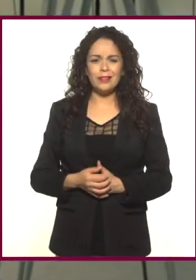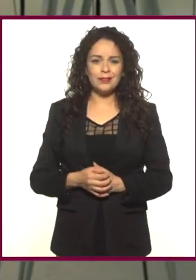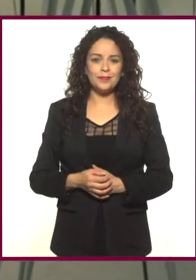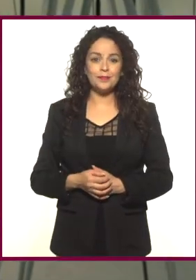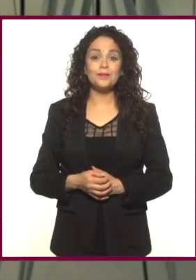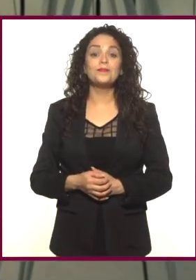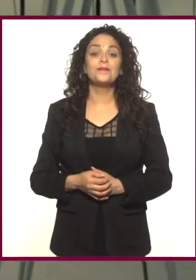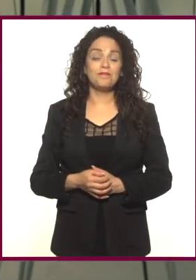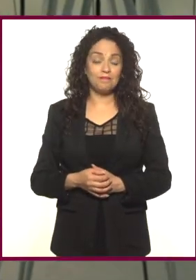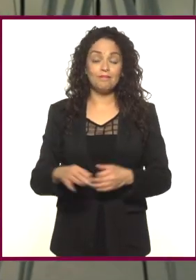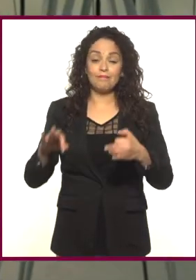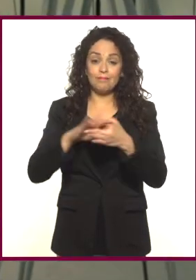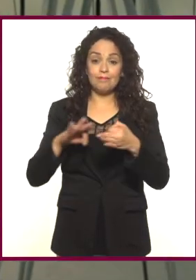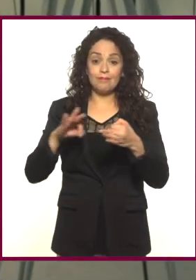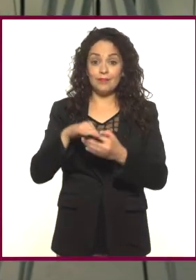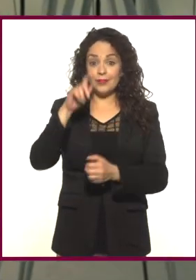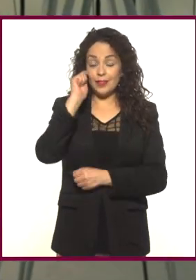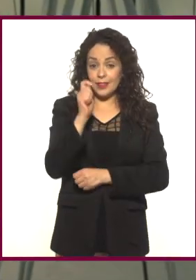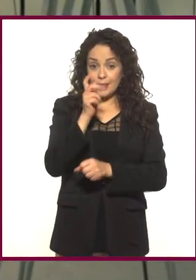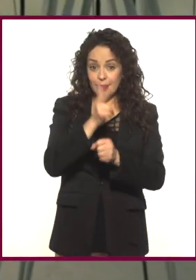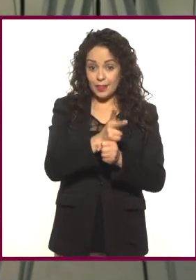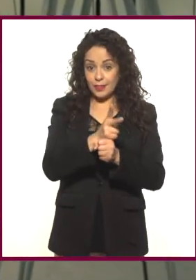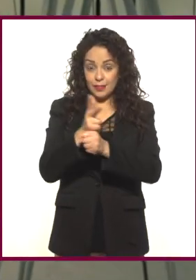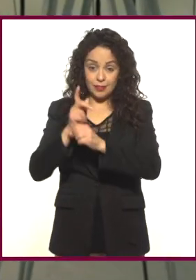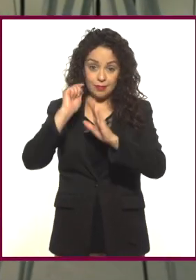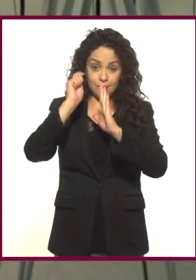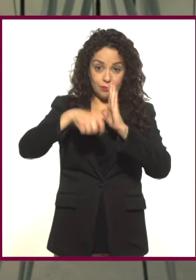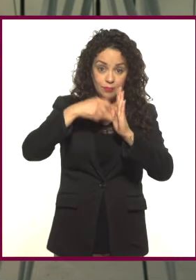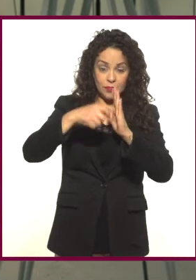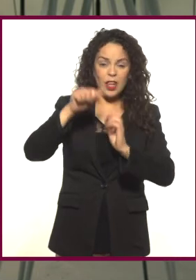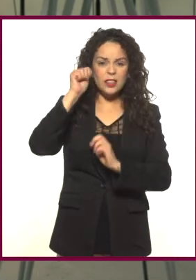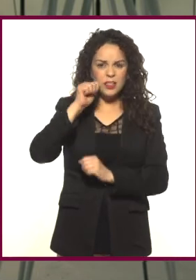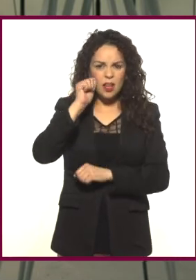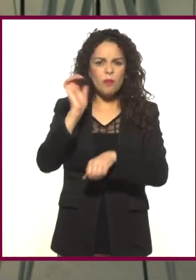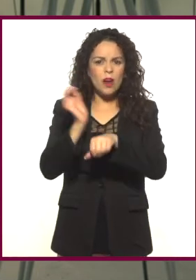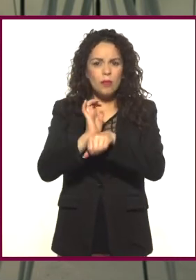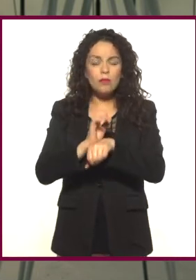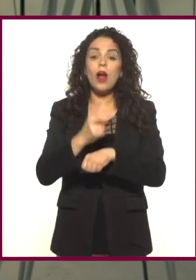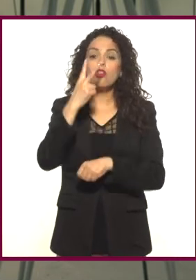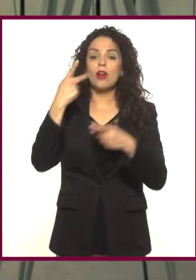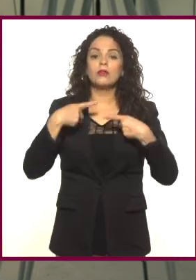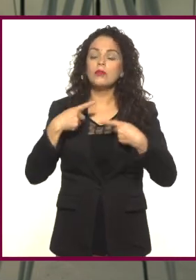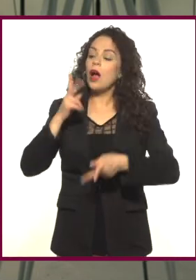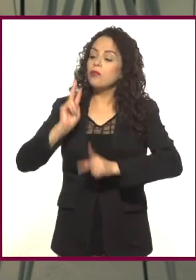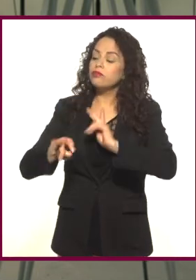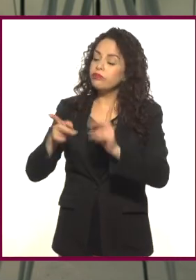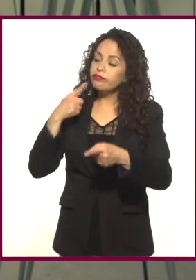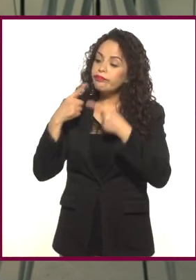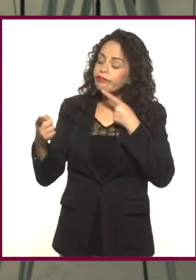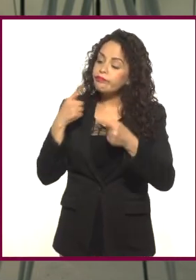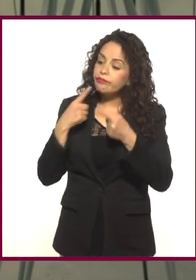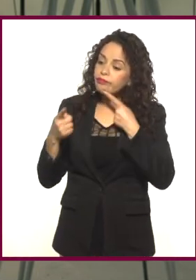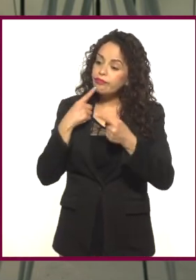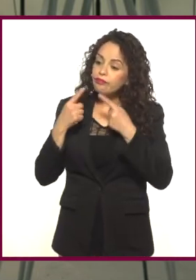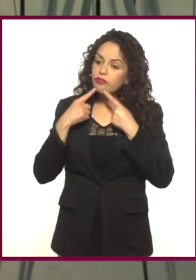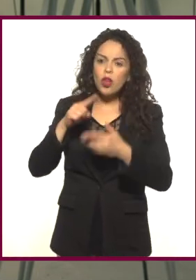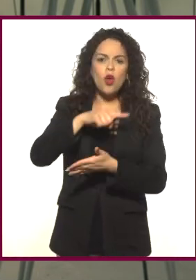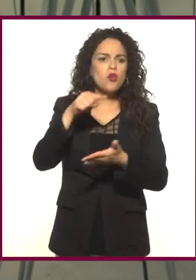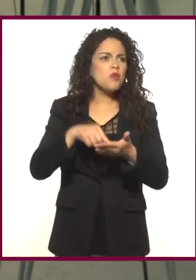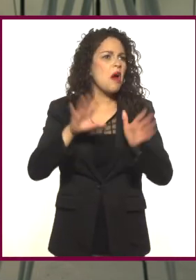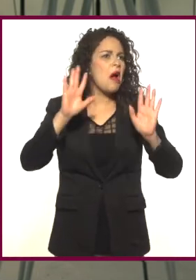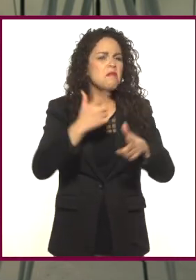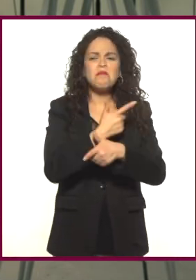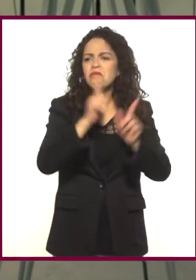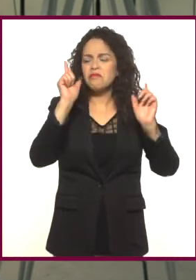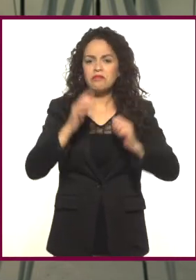Una de las escenas recurrentes en la pantalla es la de una conversación. Dos personajes intercambian palabras en un lugar